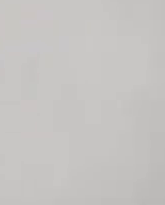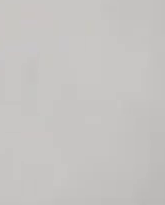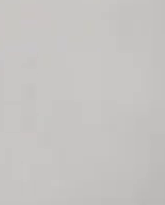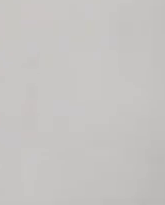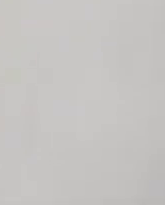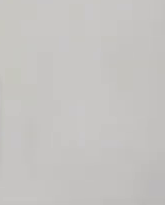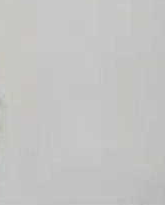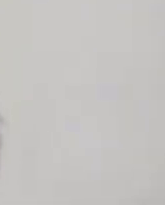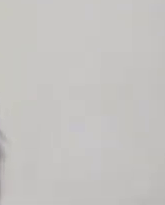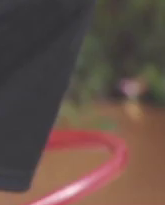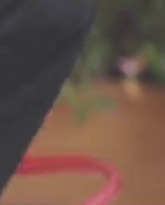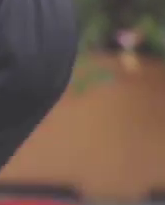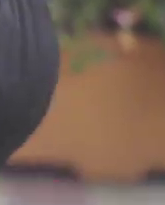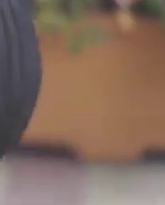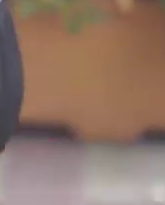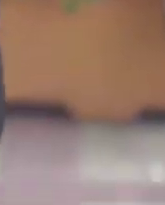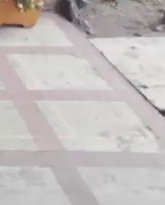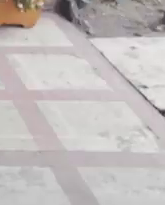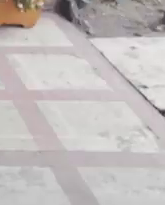¡Vamos!